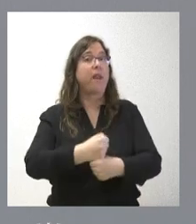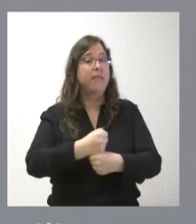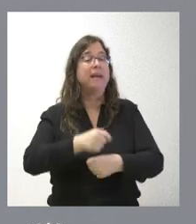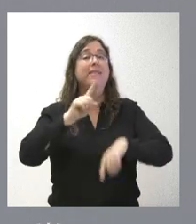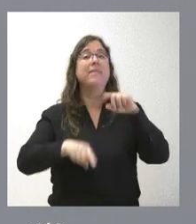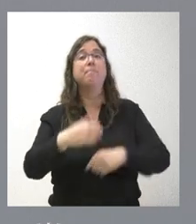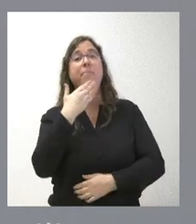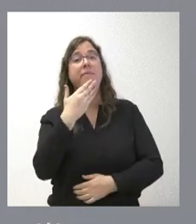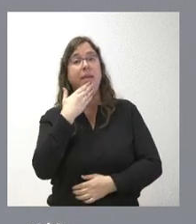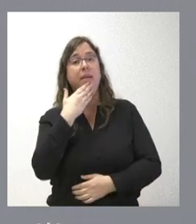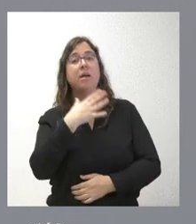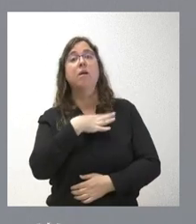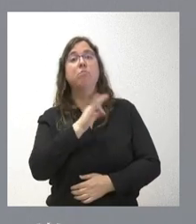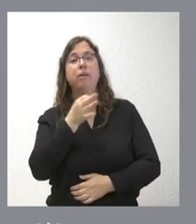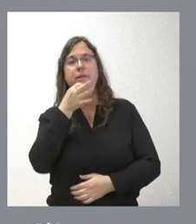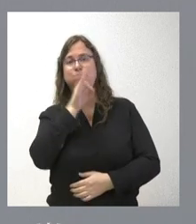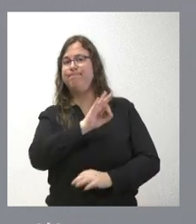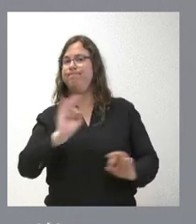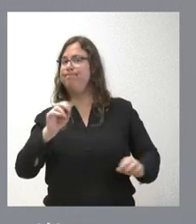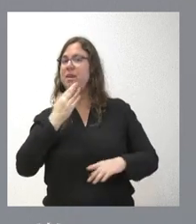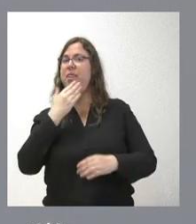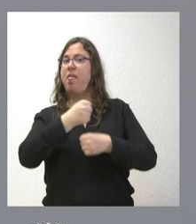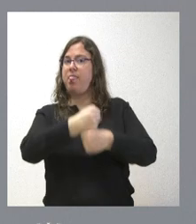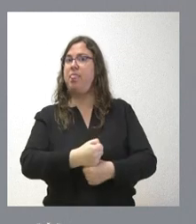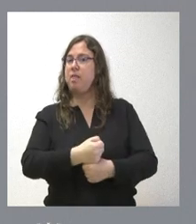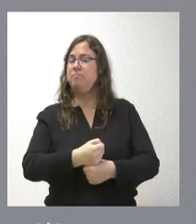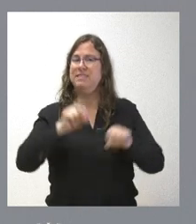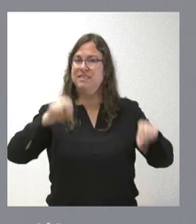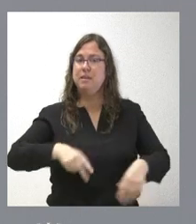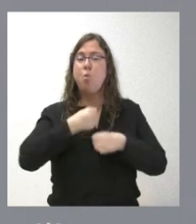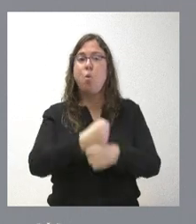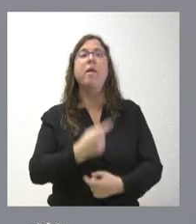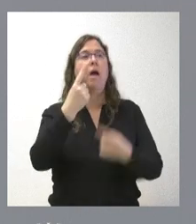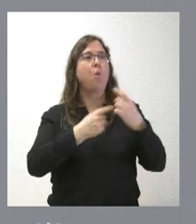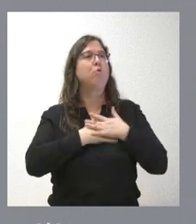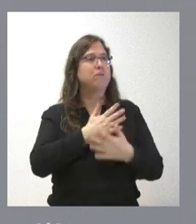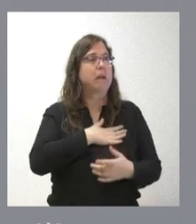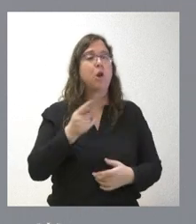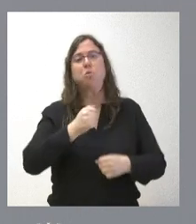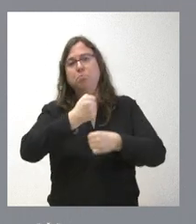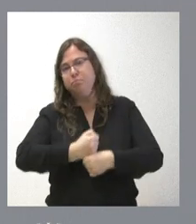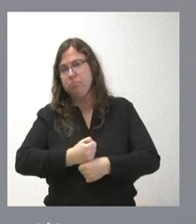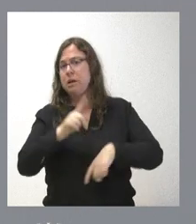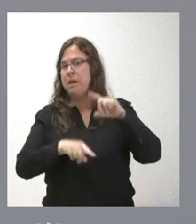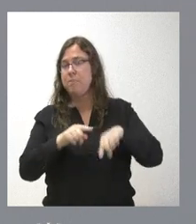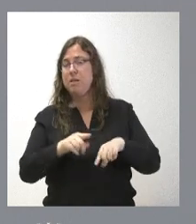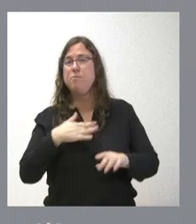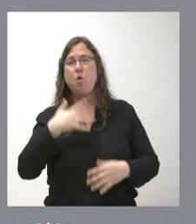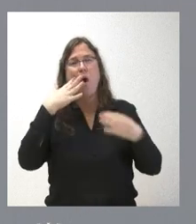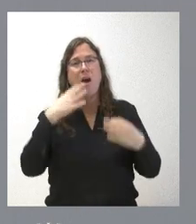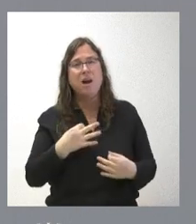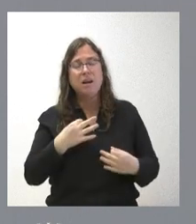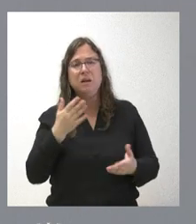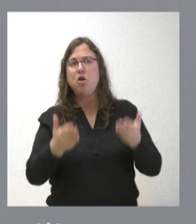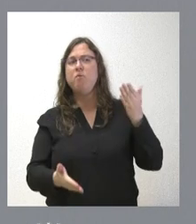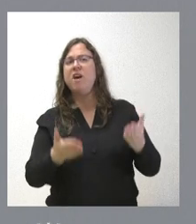profesionales sanitarios tienen la posibilidad de simirse de esas guardias. Algunos ejercen ese derecho de forma voluntaria, otros no lo ejercen. Pero yo creo que el balance que